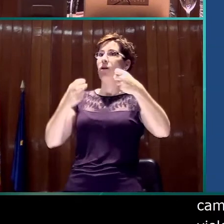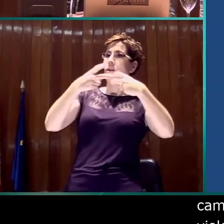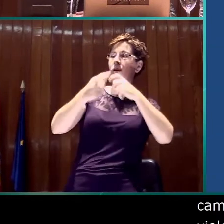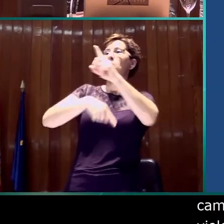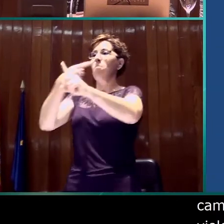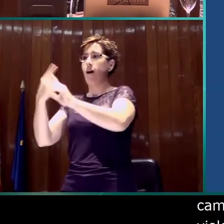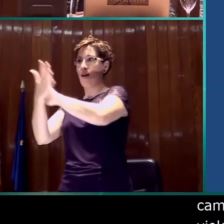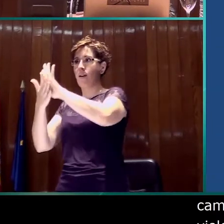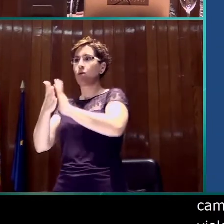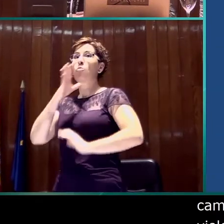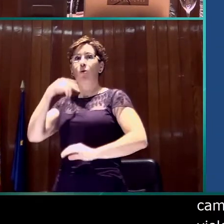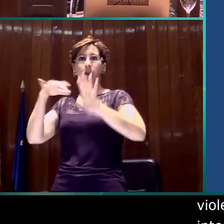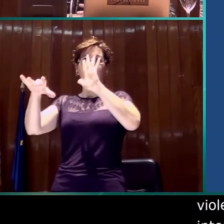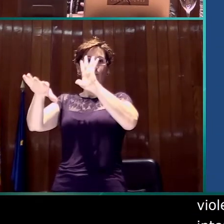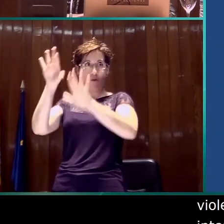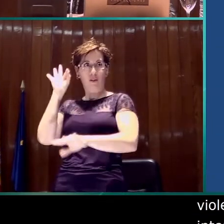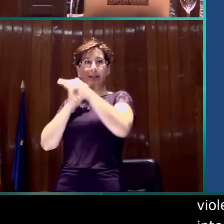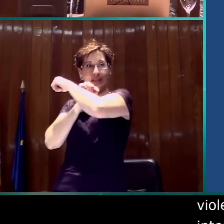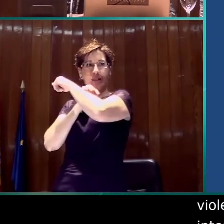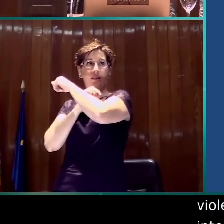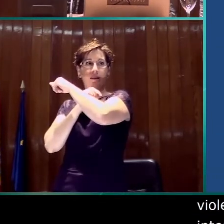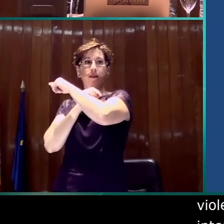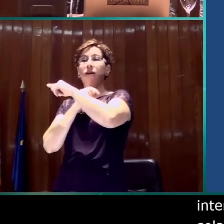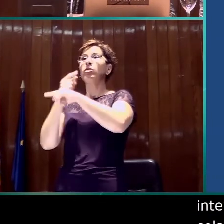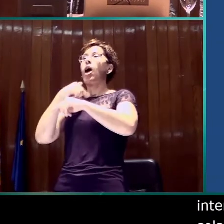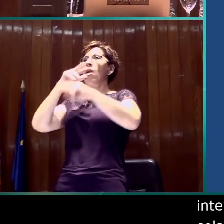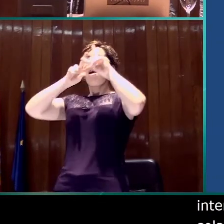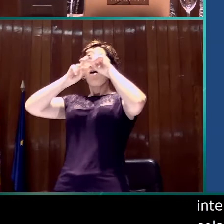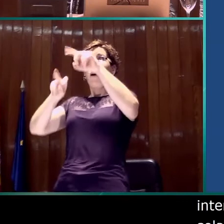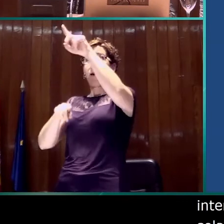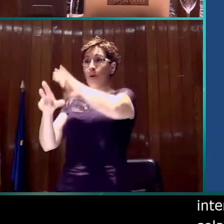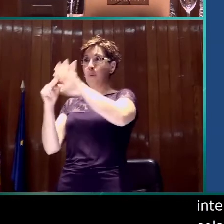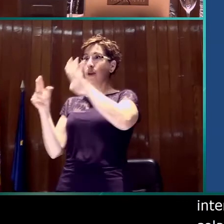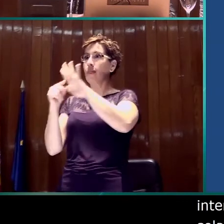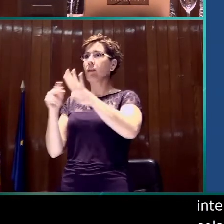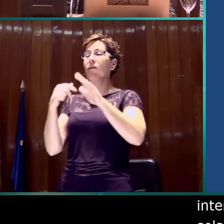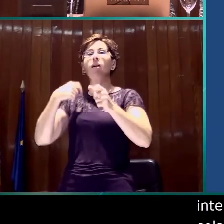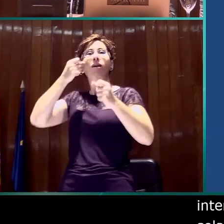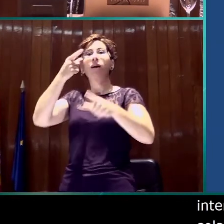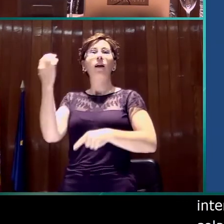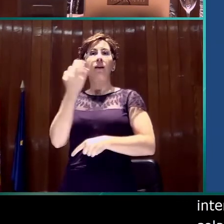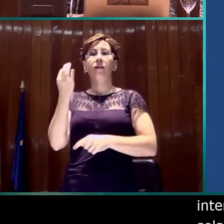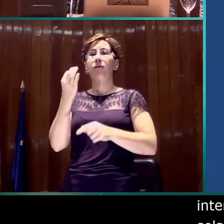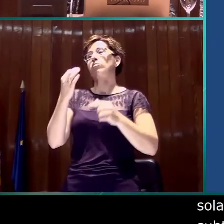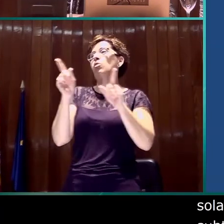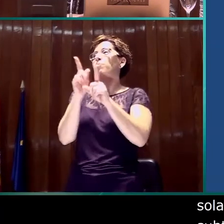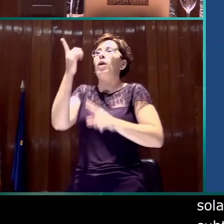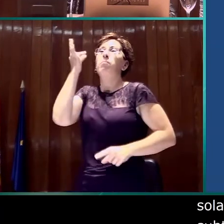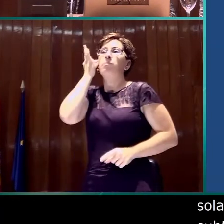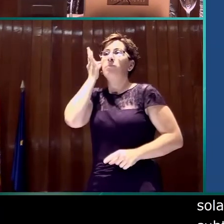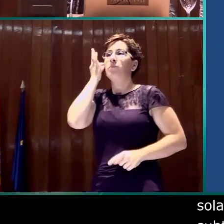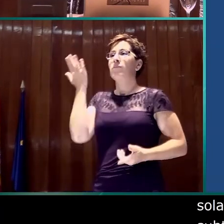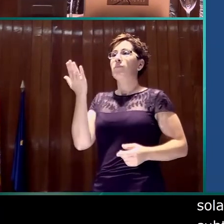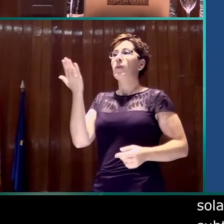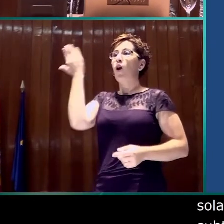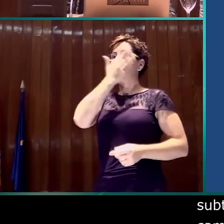En el desarrollo del vídeo, del anuncio, lo que se observa es una mujer que al fin de la jornada escolar acude al centro